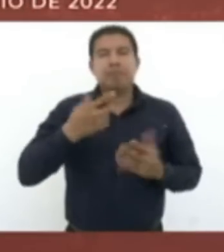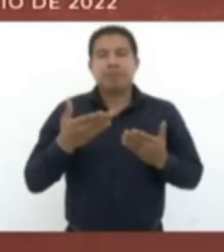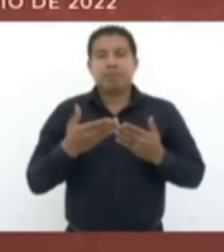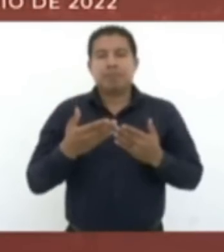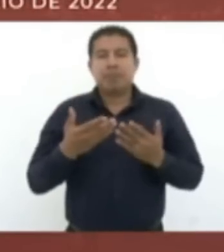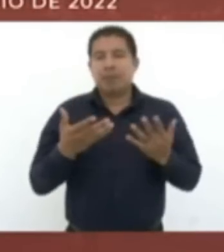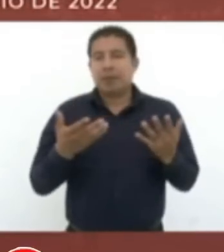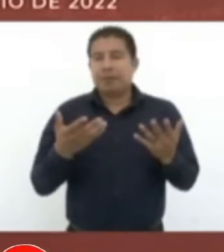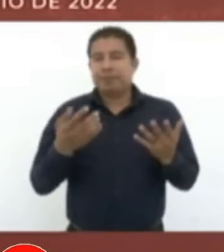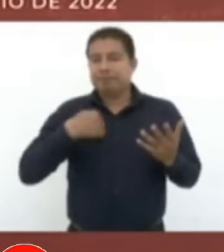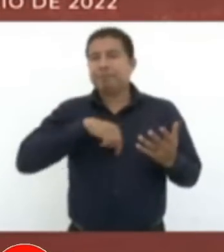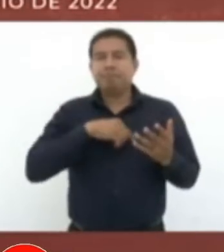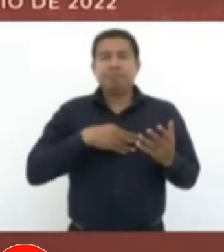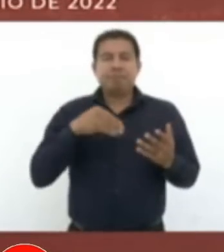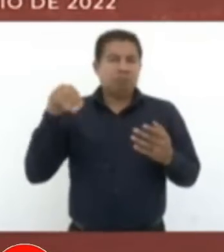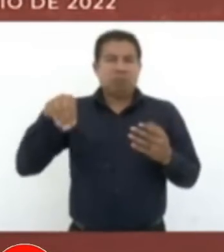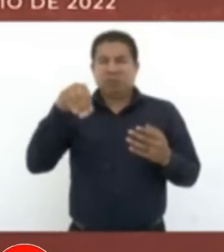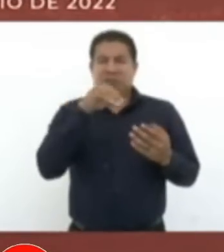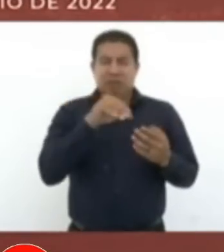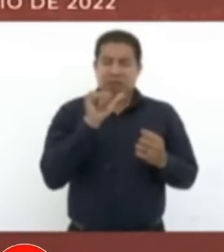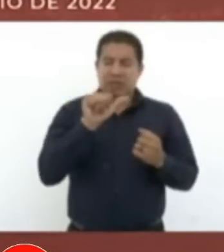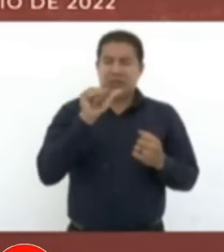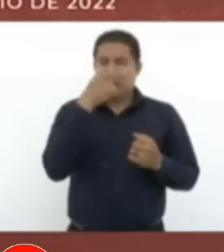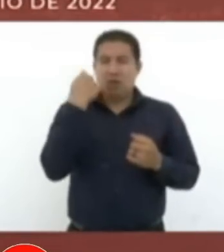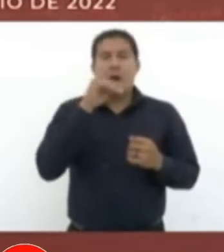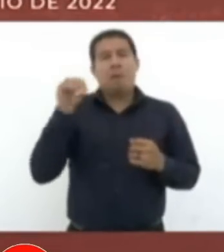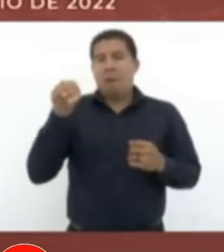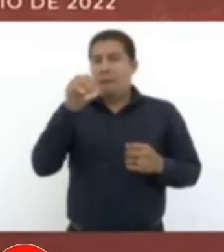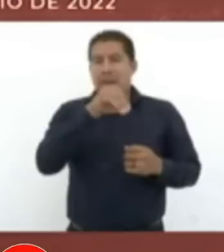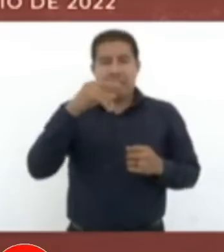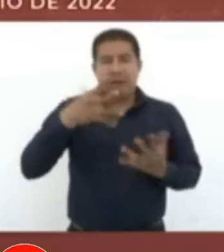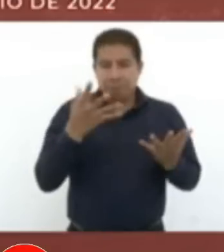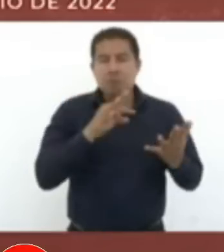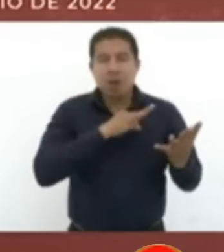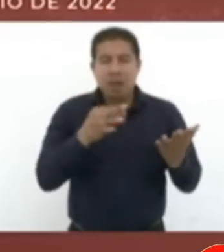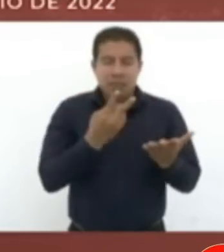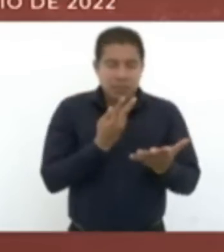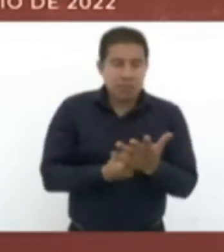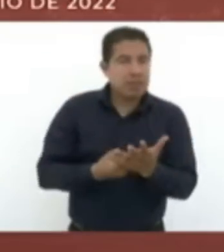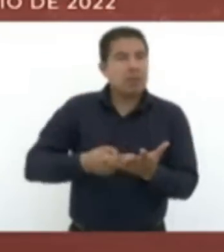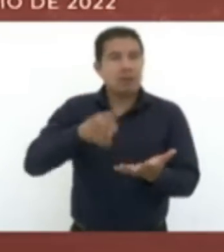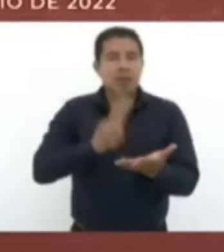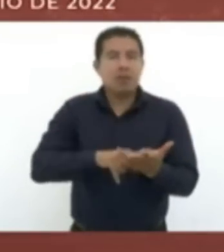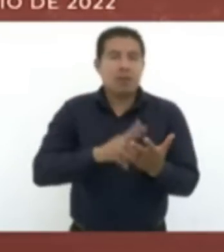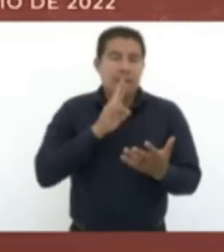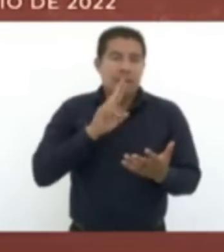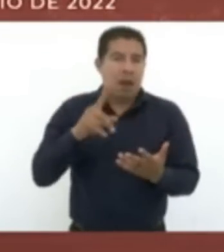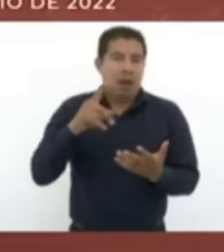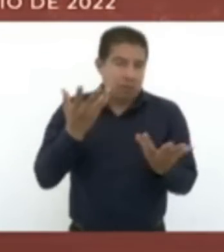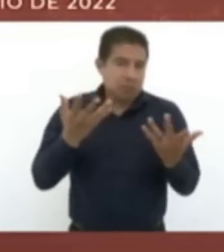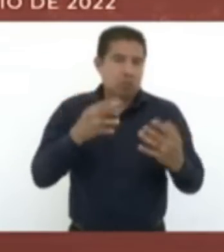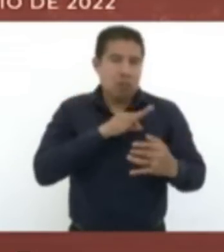nos rinda al doble el tiempo.